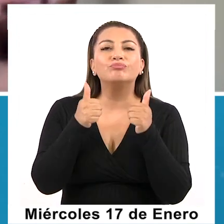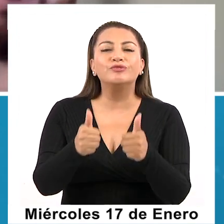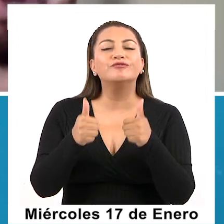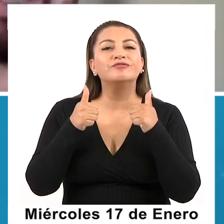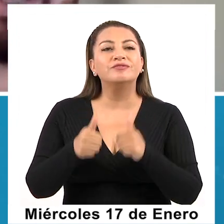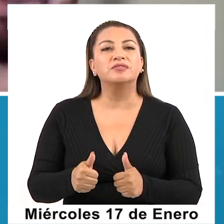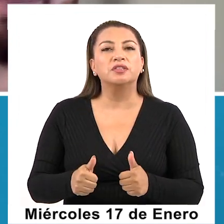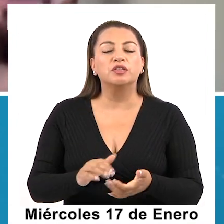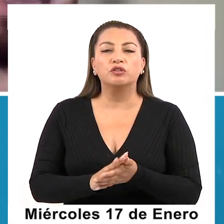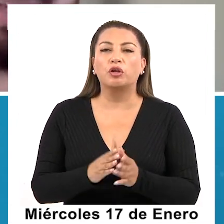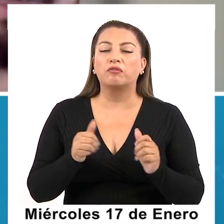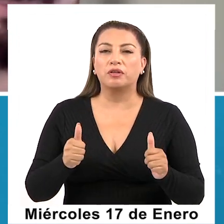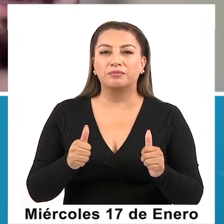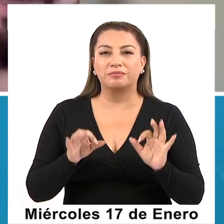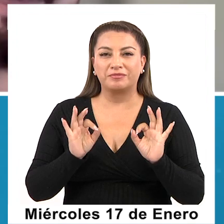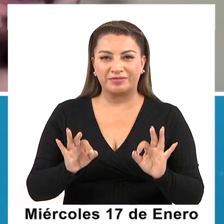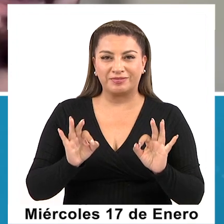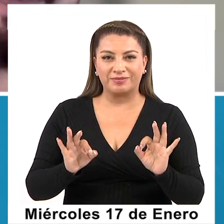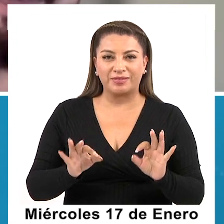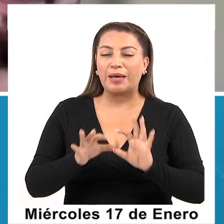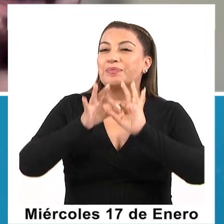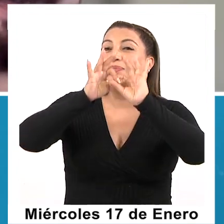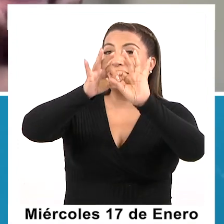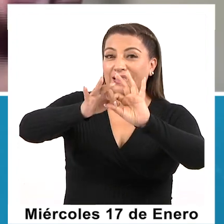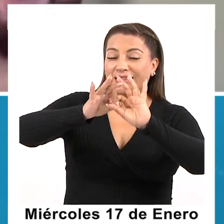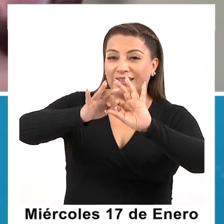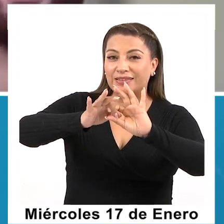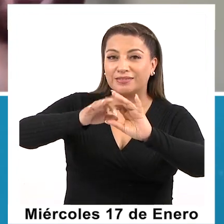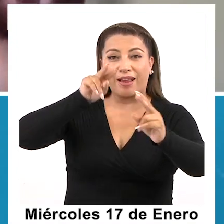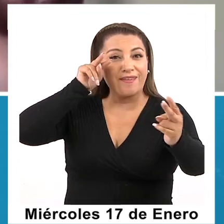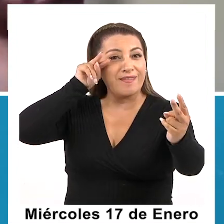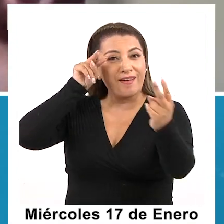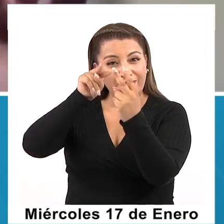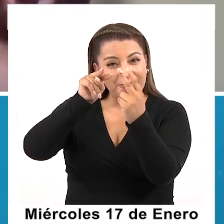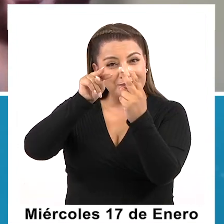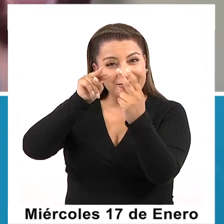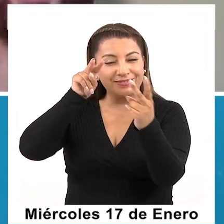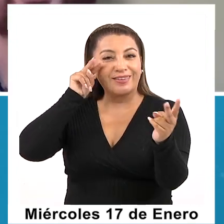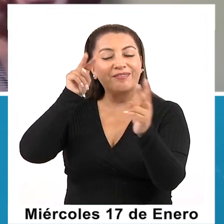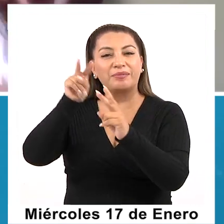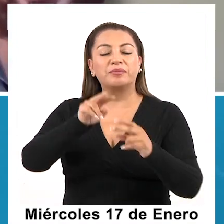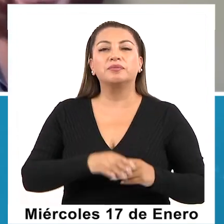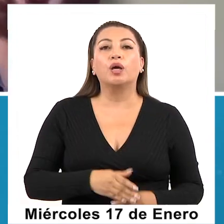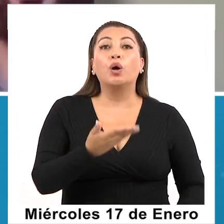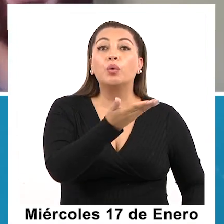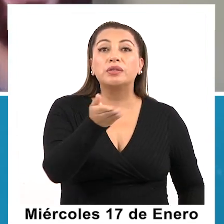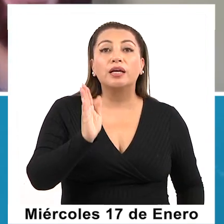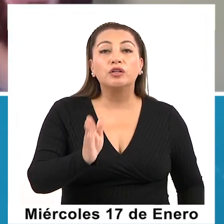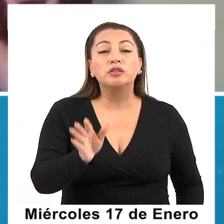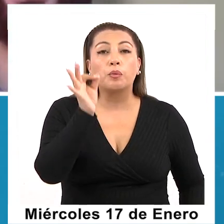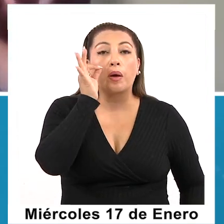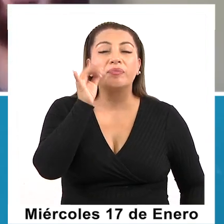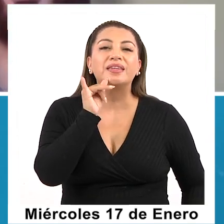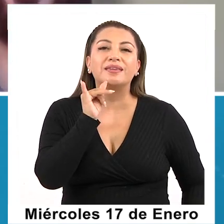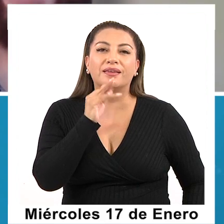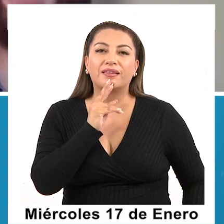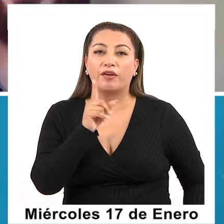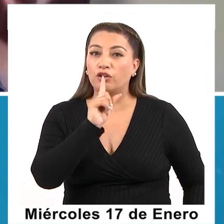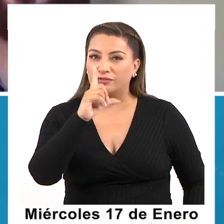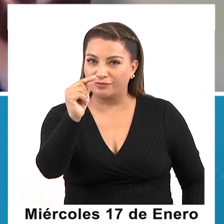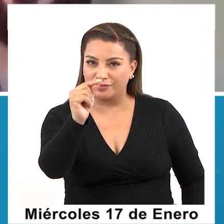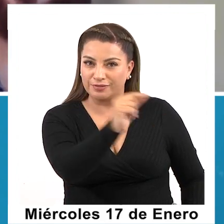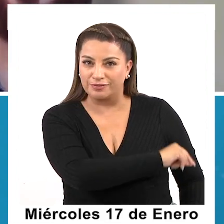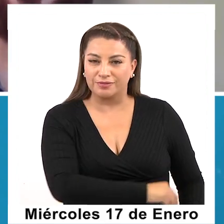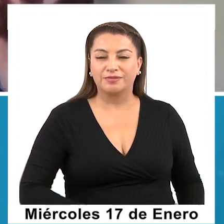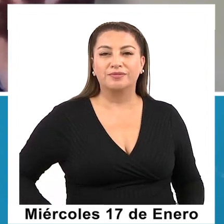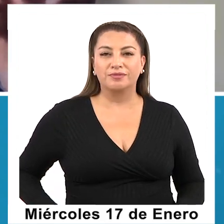bien y que tengan mucho éxito, que estén muy bien. Muchísimas gracias. Nos vemos. Nos vemos. Y ustedes sigan con Iquique Televisión, no se vaya.